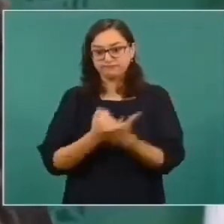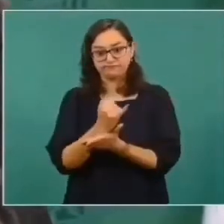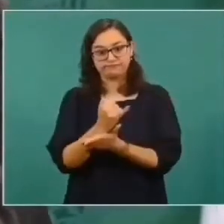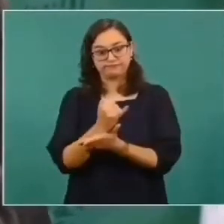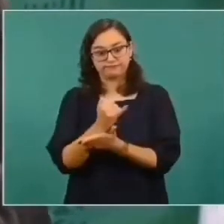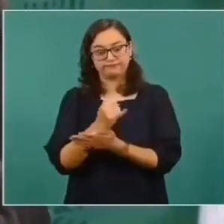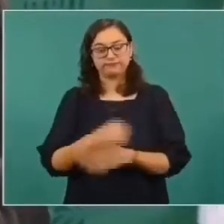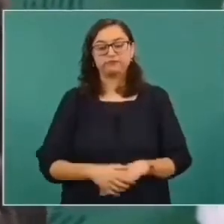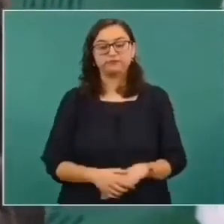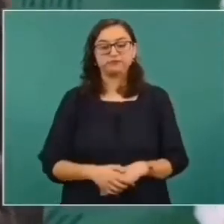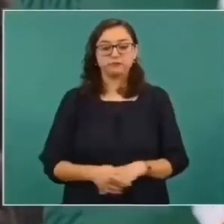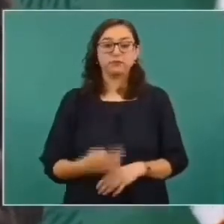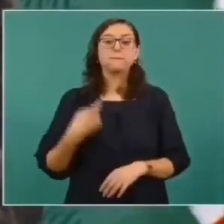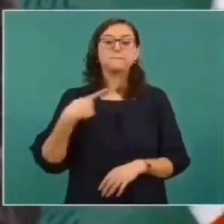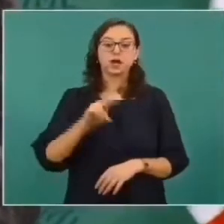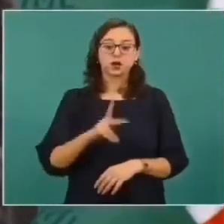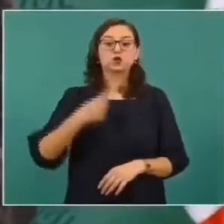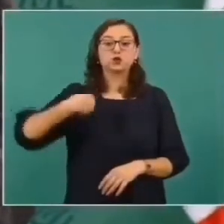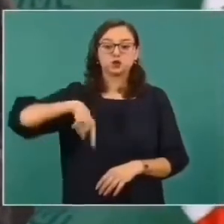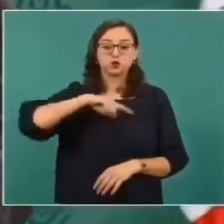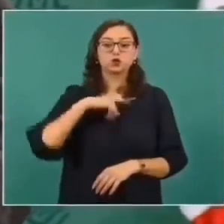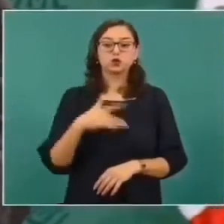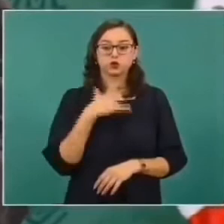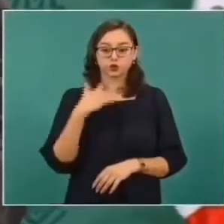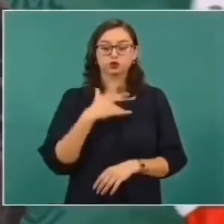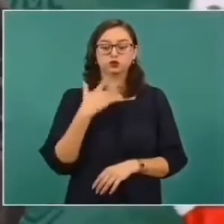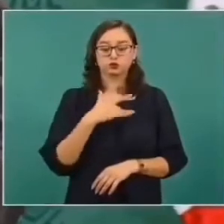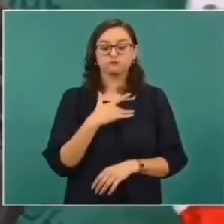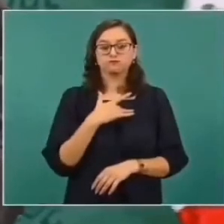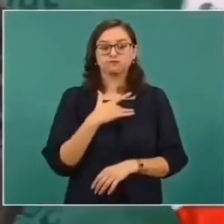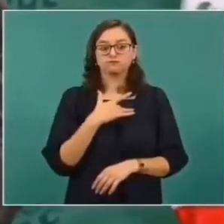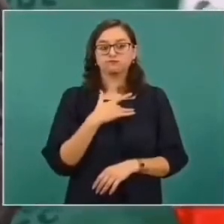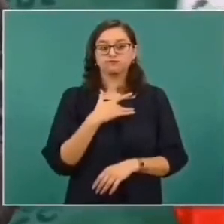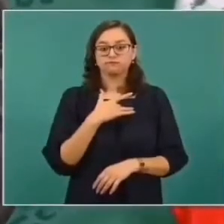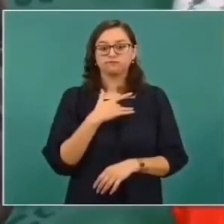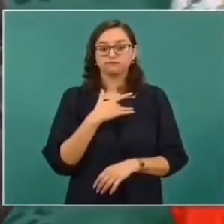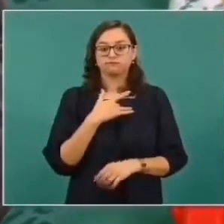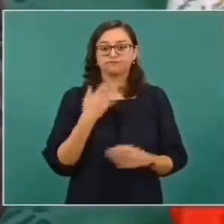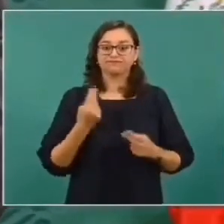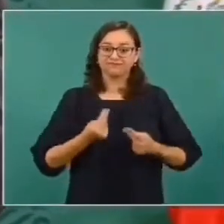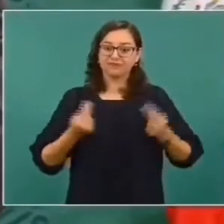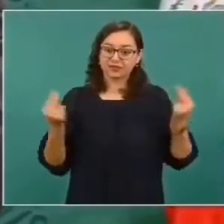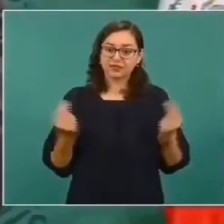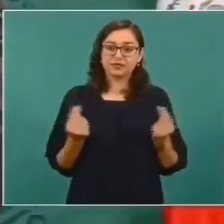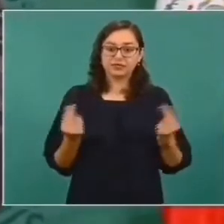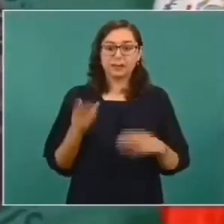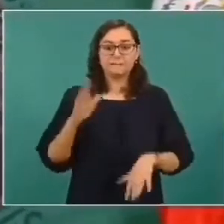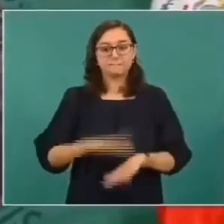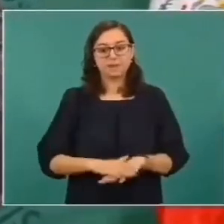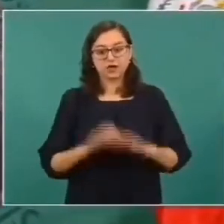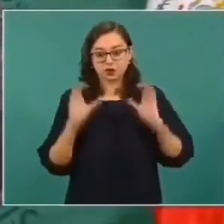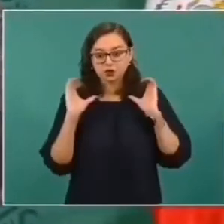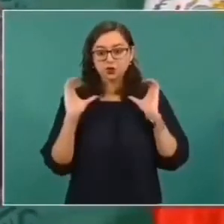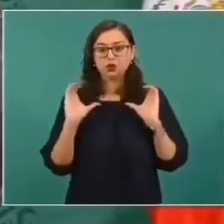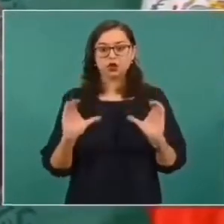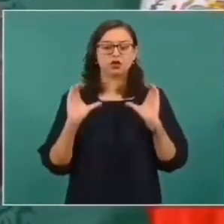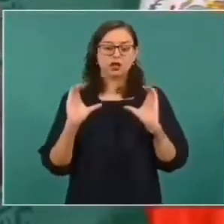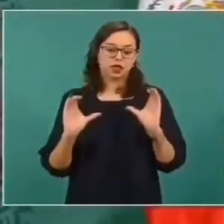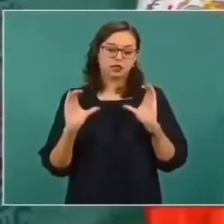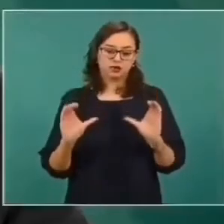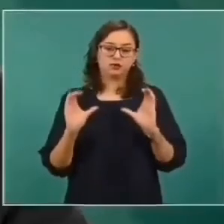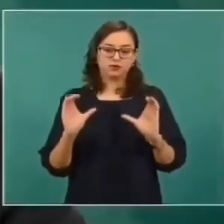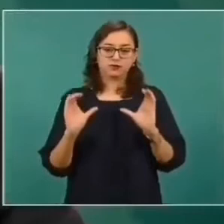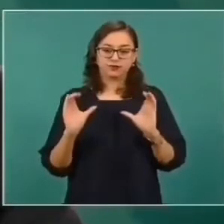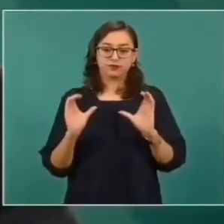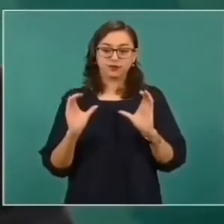sí consideramos que hay que tener cuidado y hay que